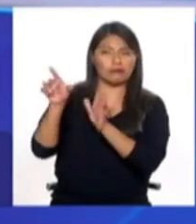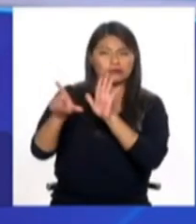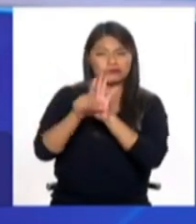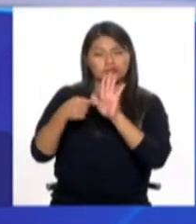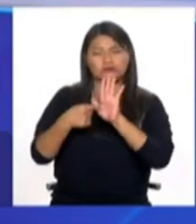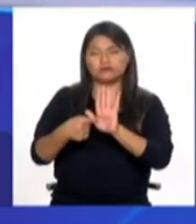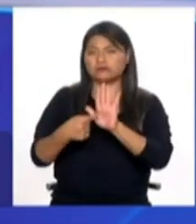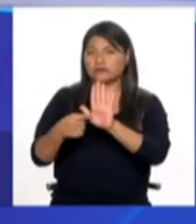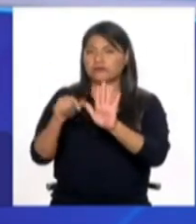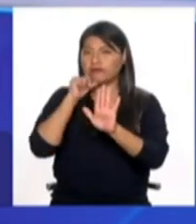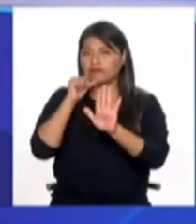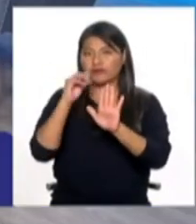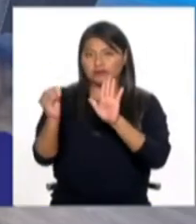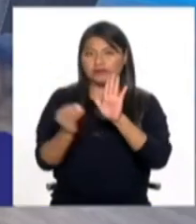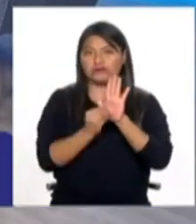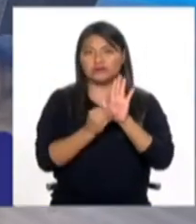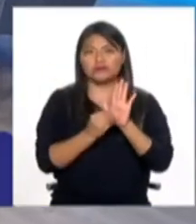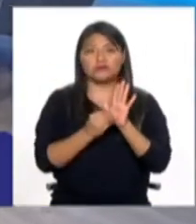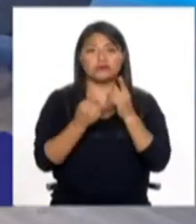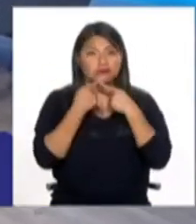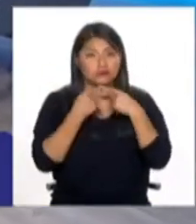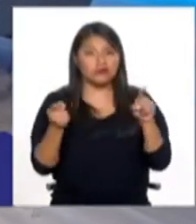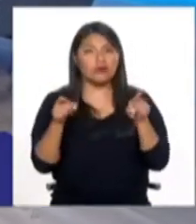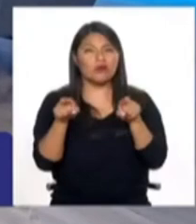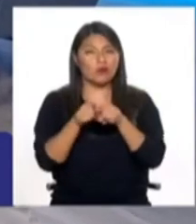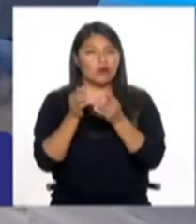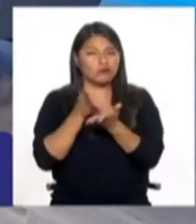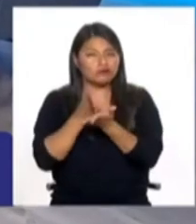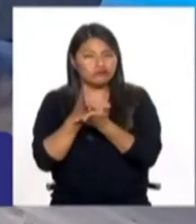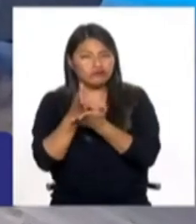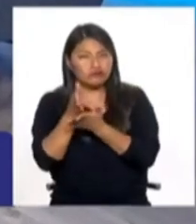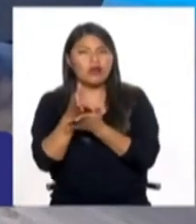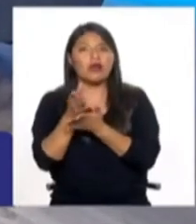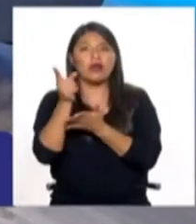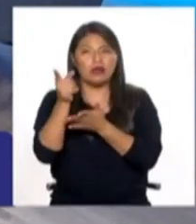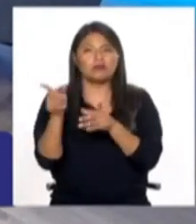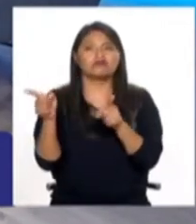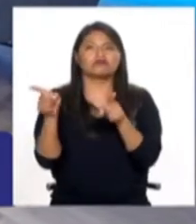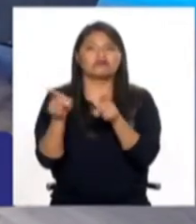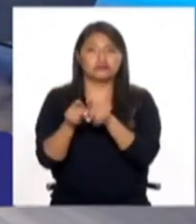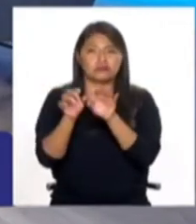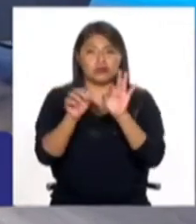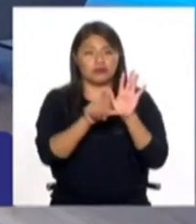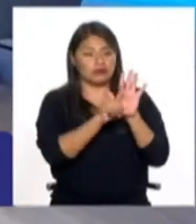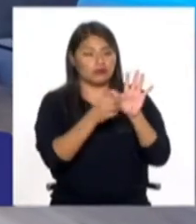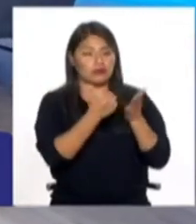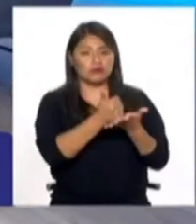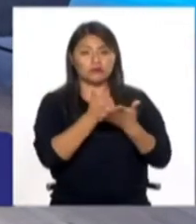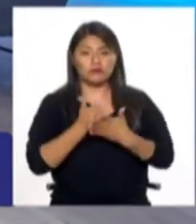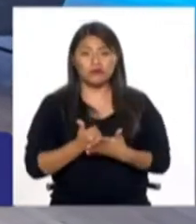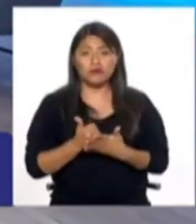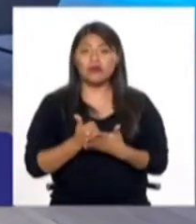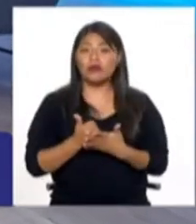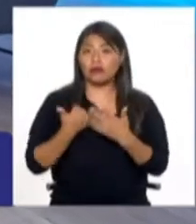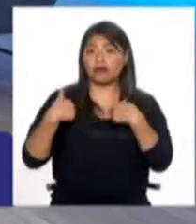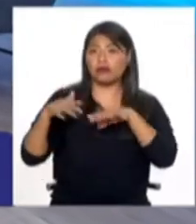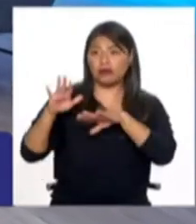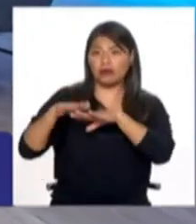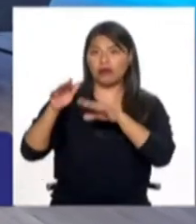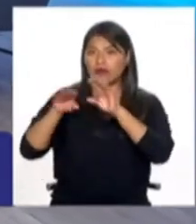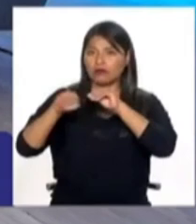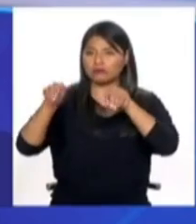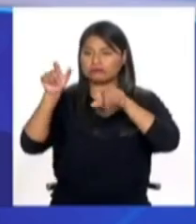y la discriminación racial nos brindaría lineamientos para poder generar procesos de aprendizaje distintos.